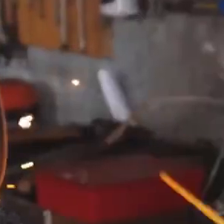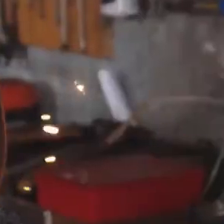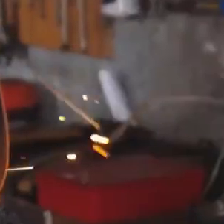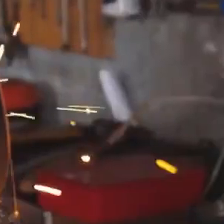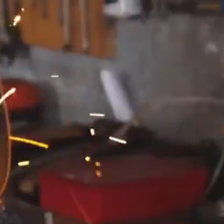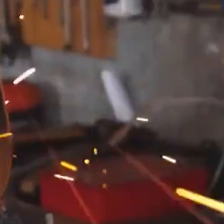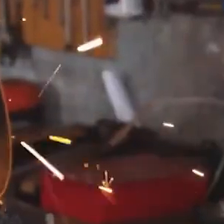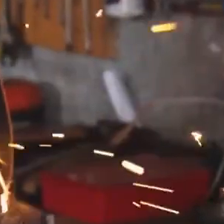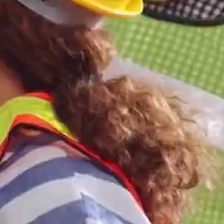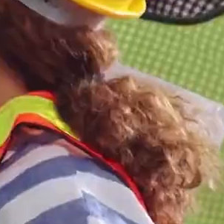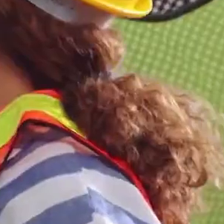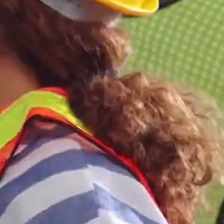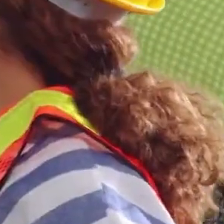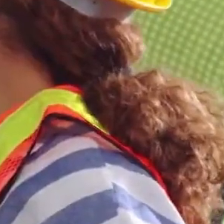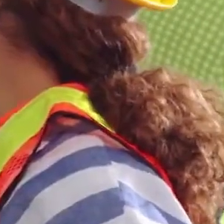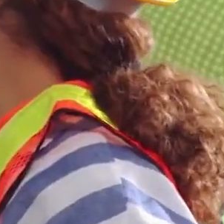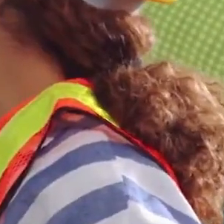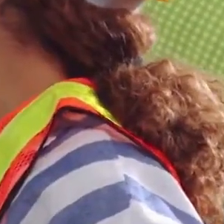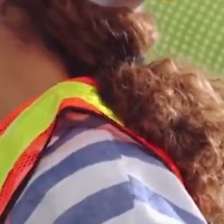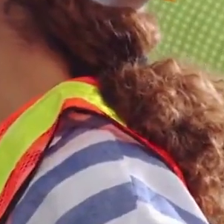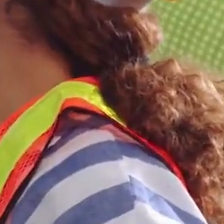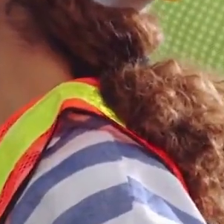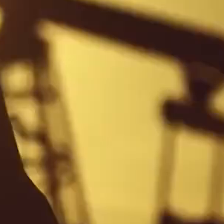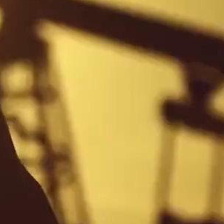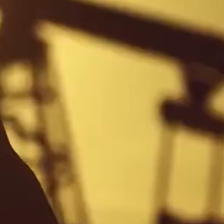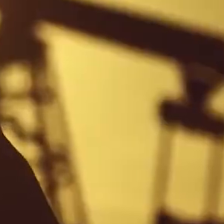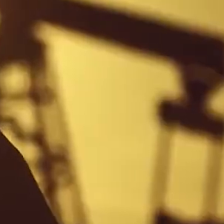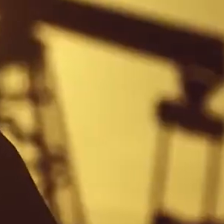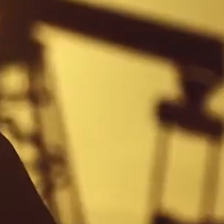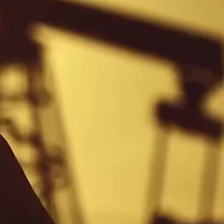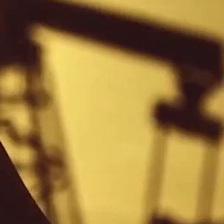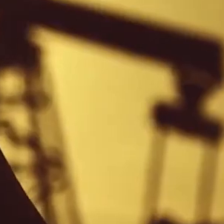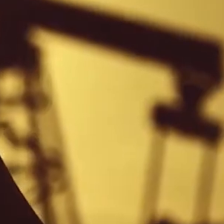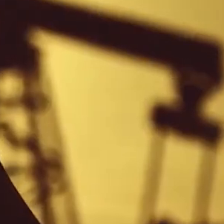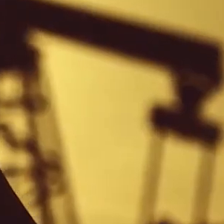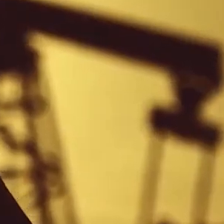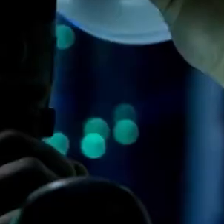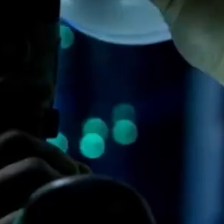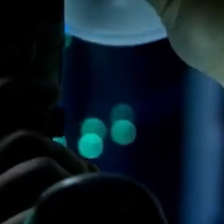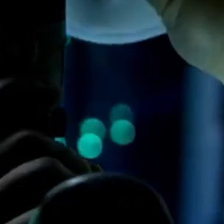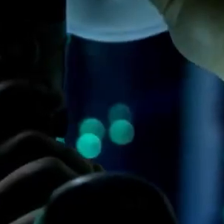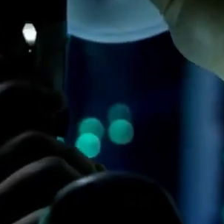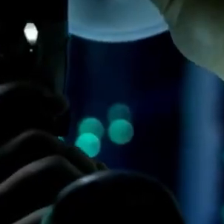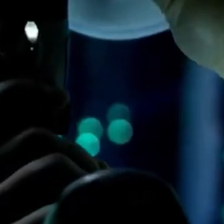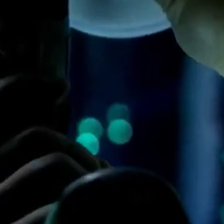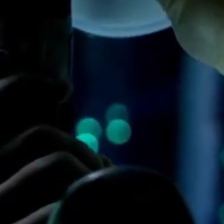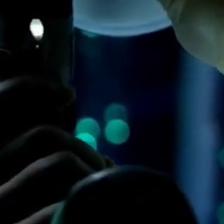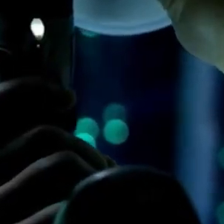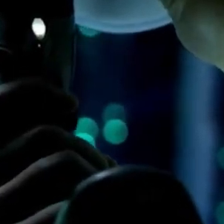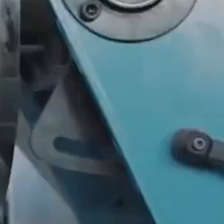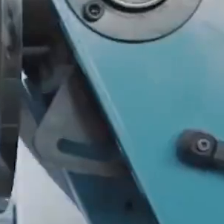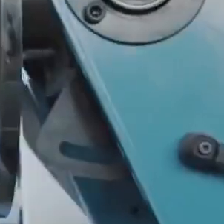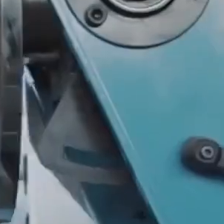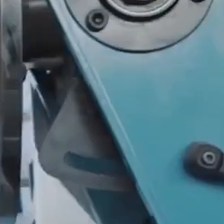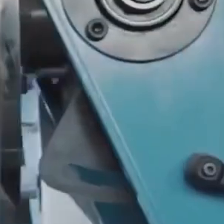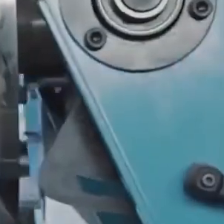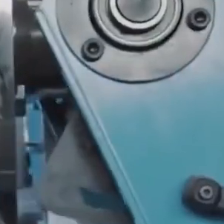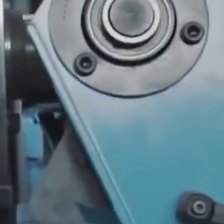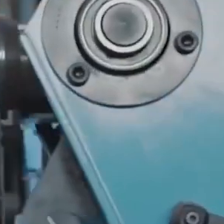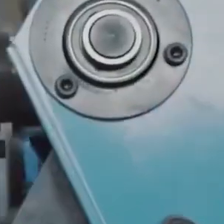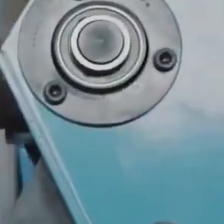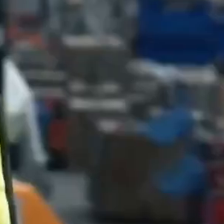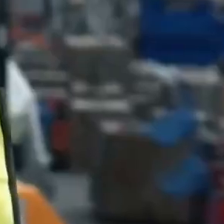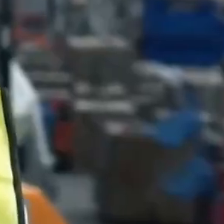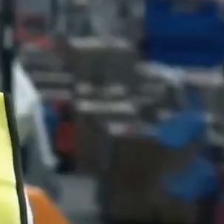Hay buenas noticias para los trabajadores en México. La presidenta Claudia Sheinbaum anunció que el próximo año el incremento al